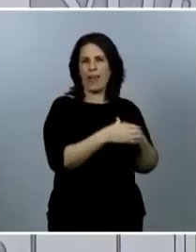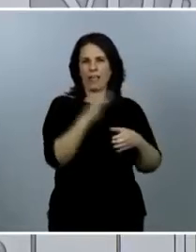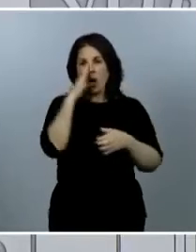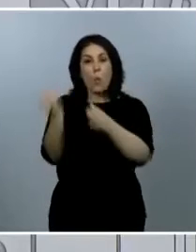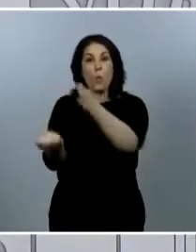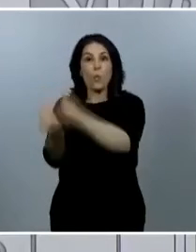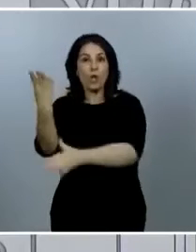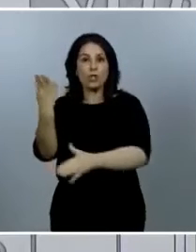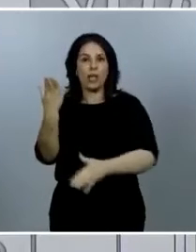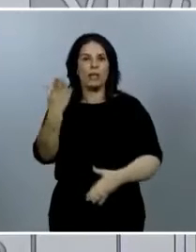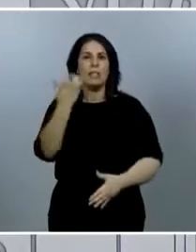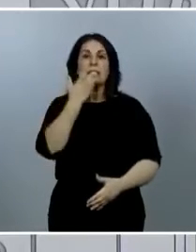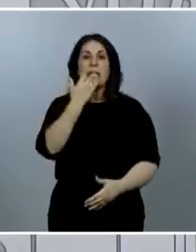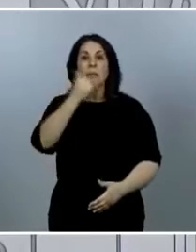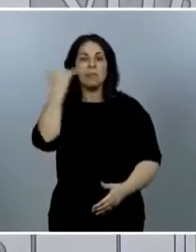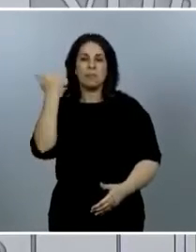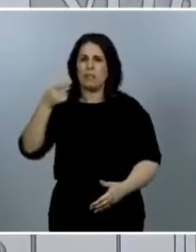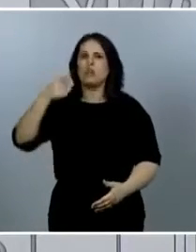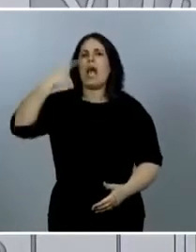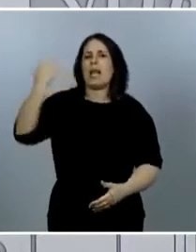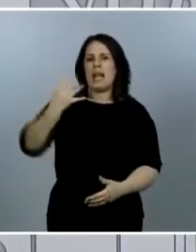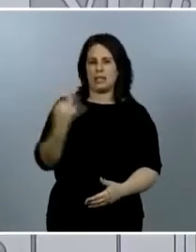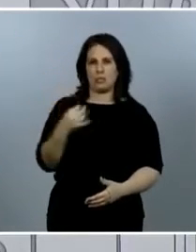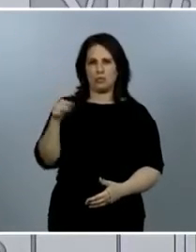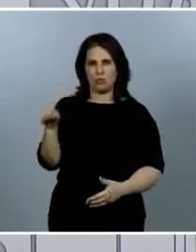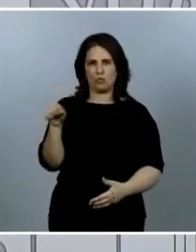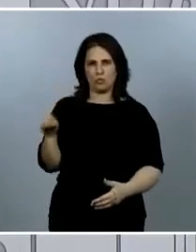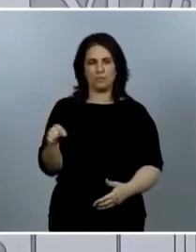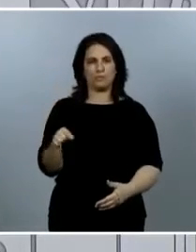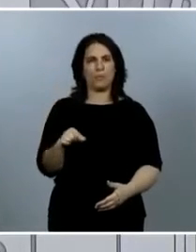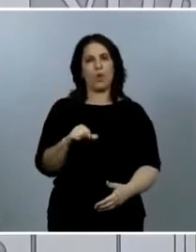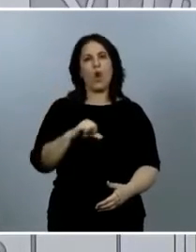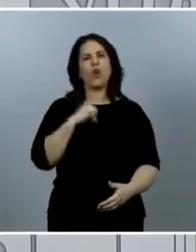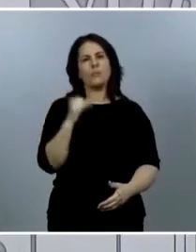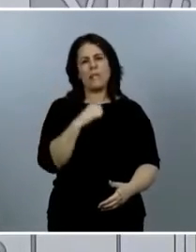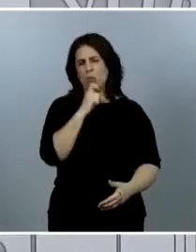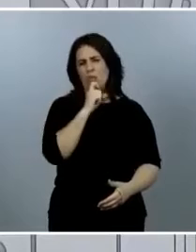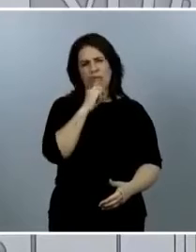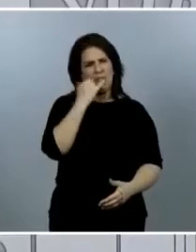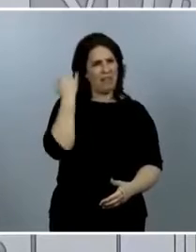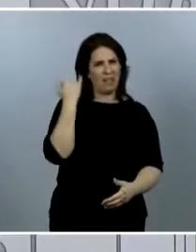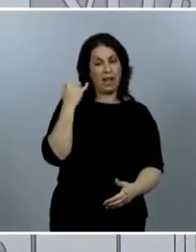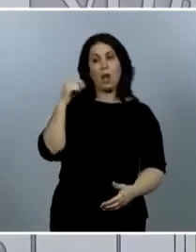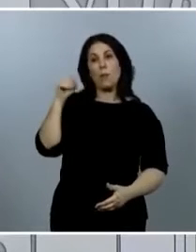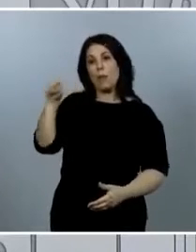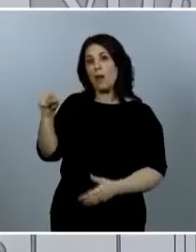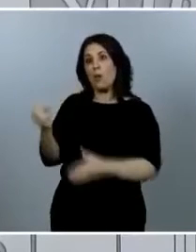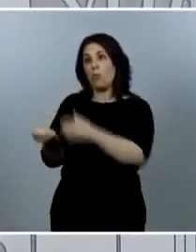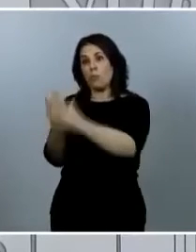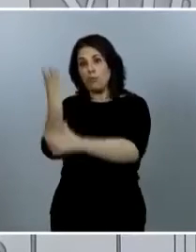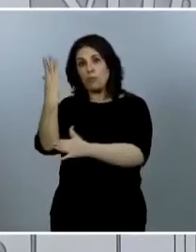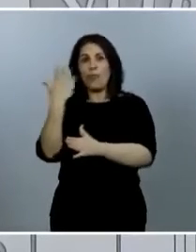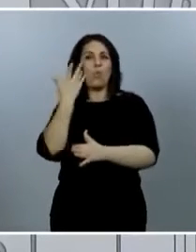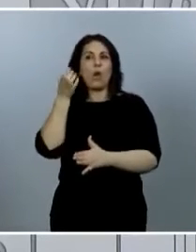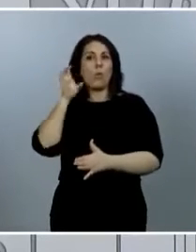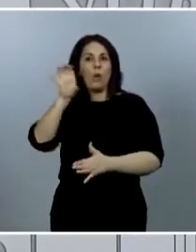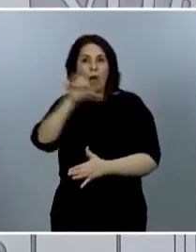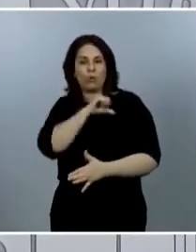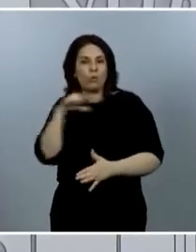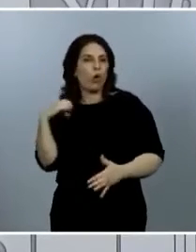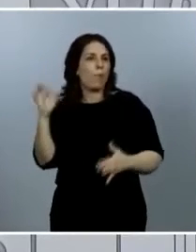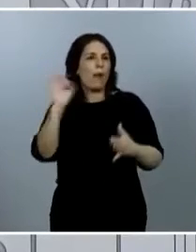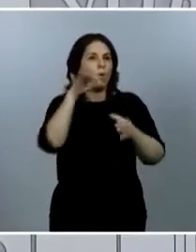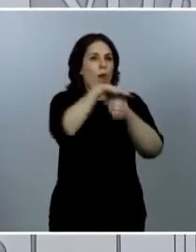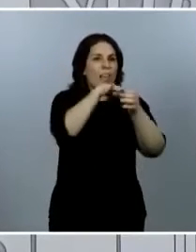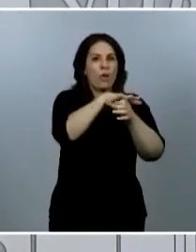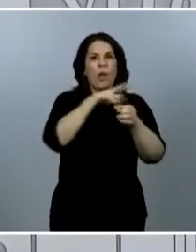Es difícil que los de los hospitales pasen ahora mismo, pero los comunitarios en algún momento podrían pasar desapercibidos y debemos de tener mucho cuidado de detectar esto. Las